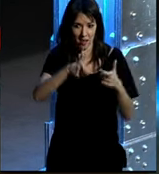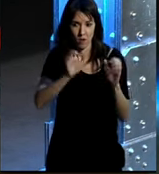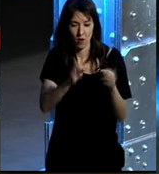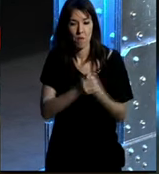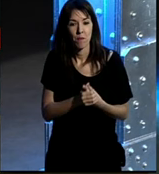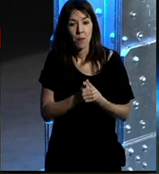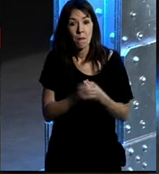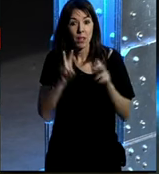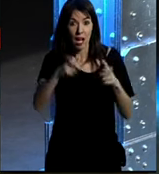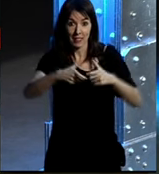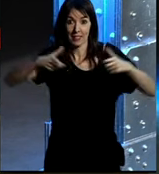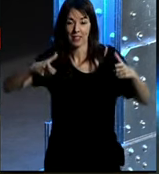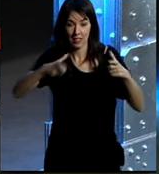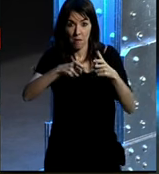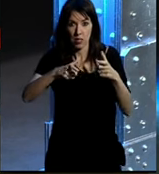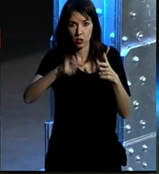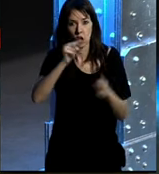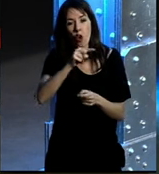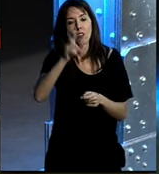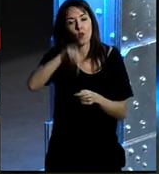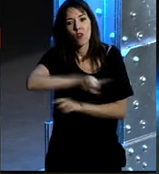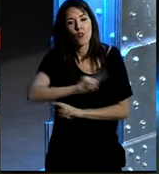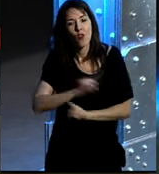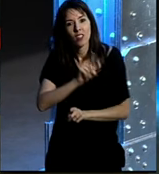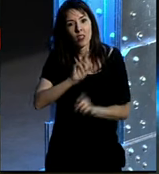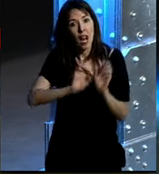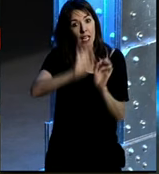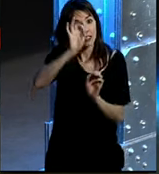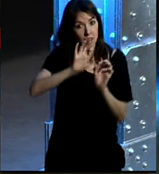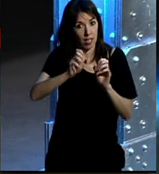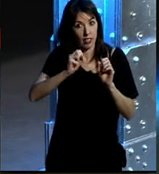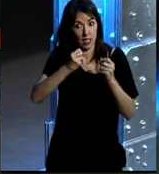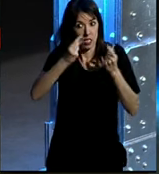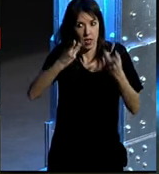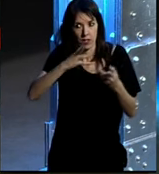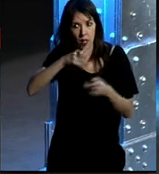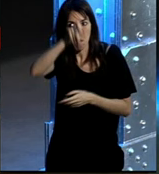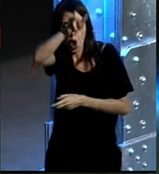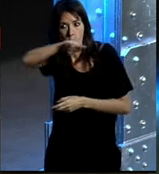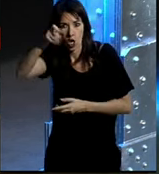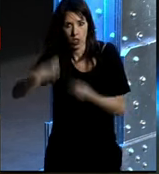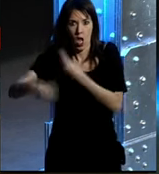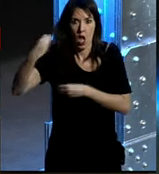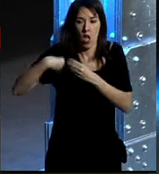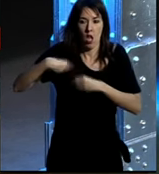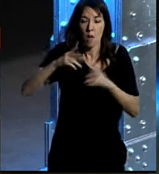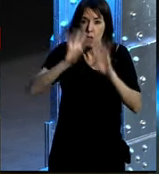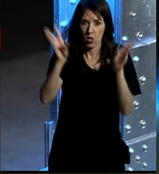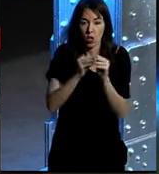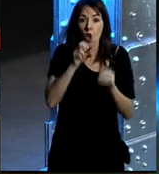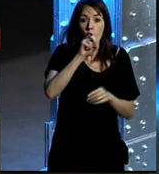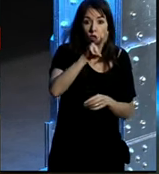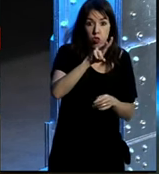en cuanto a tamaño pues también esto no es es el tamaño que requiere una cuenta con ese volumen que os hemos dicho antes pero resumiendo mucho tenemos